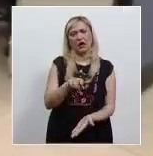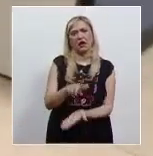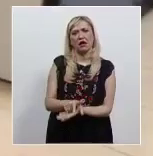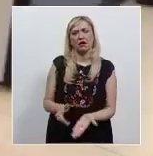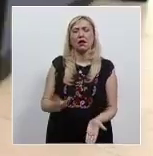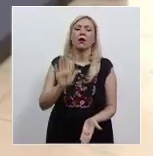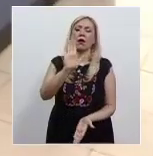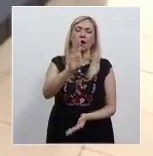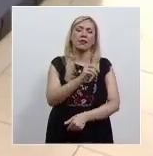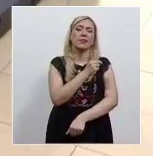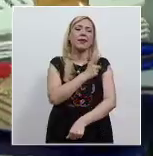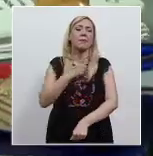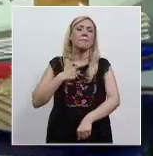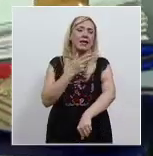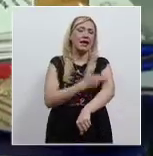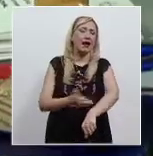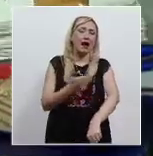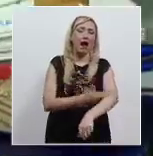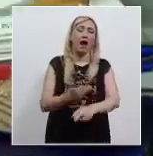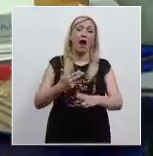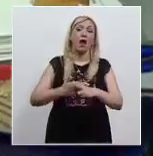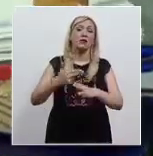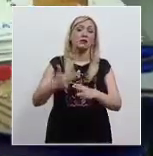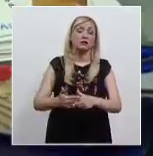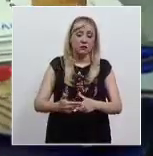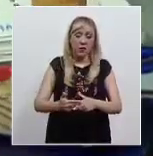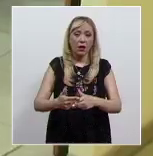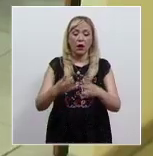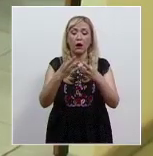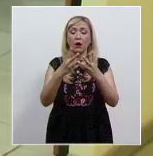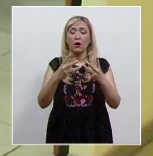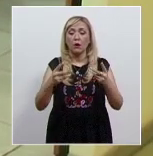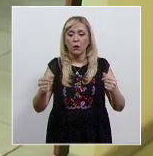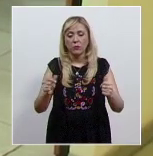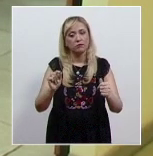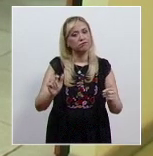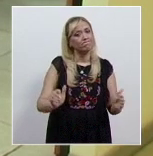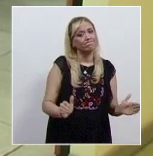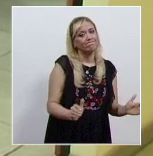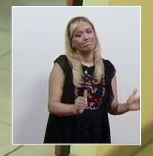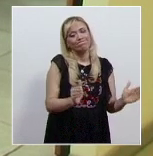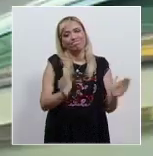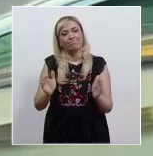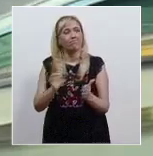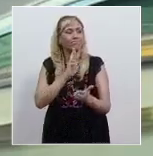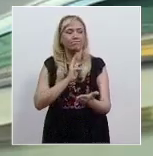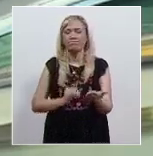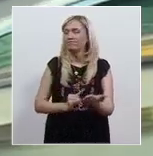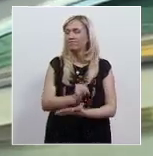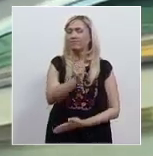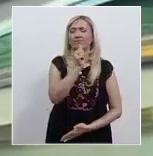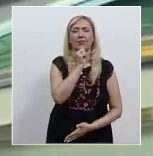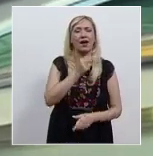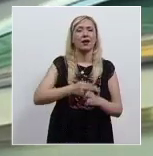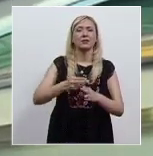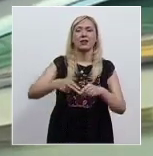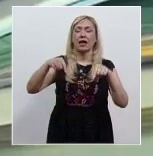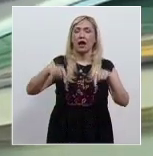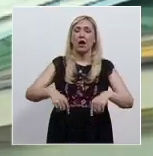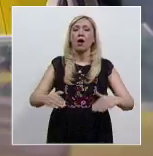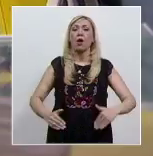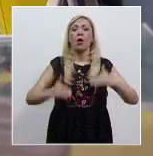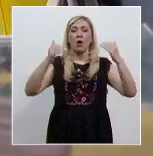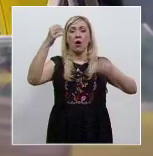deberán continuar el trámite hasta el estado de resolución y aplazar el dictado de la sentencia hasta que el Pleno de la Corte